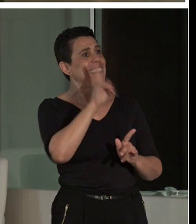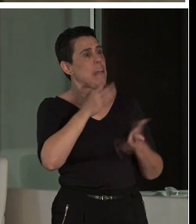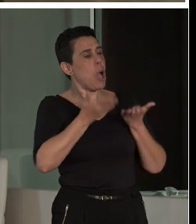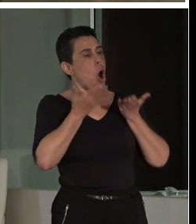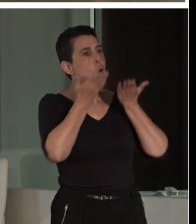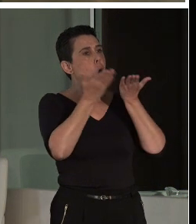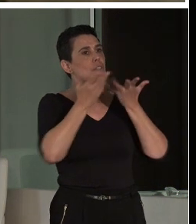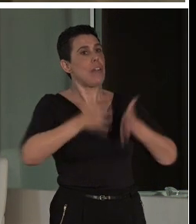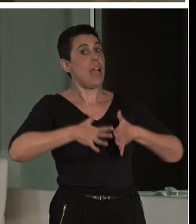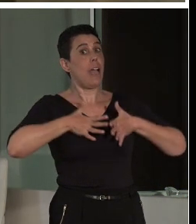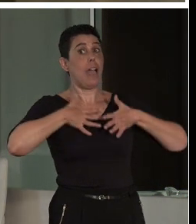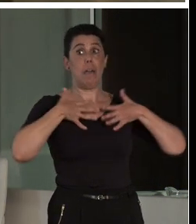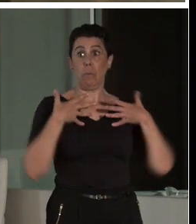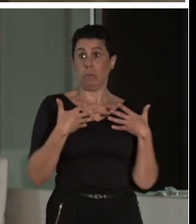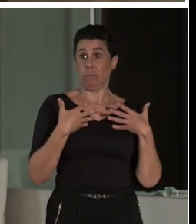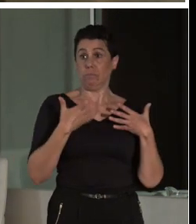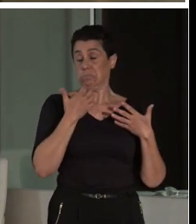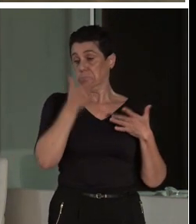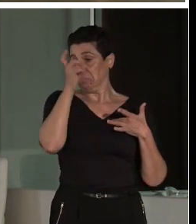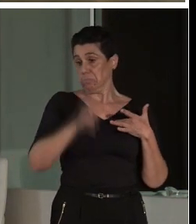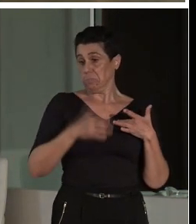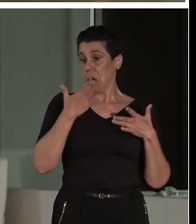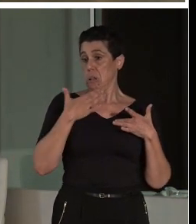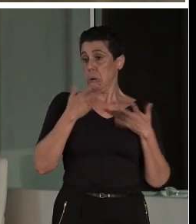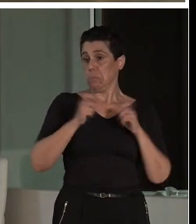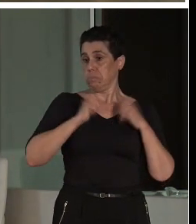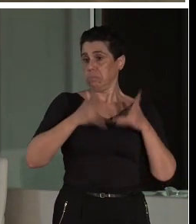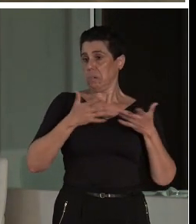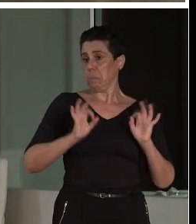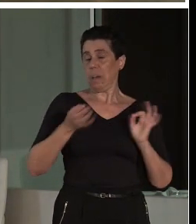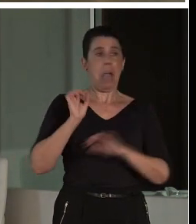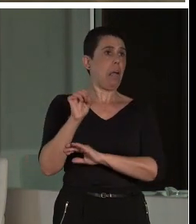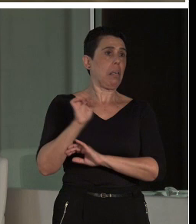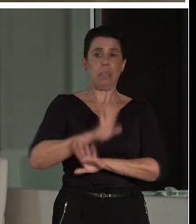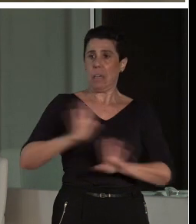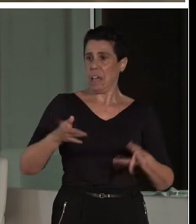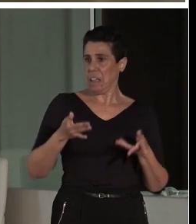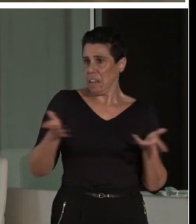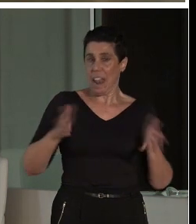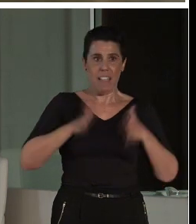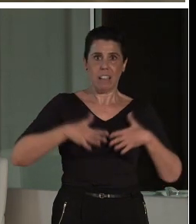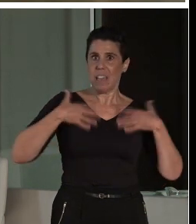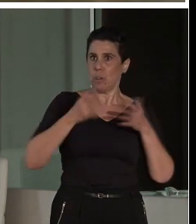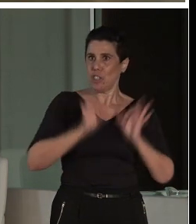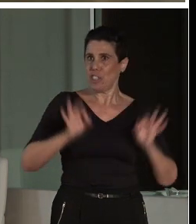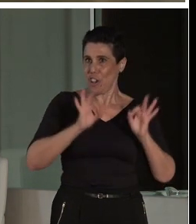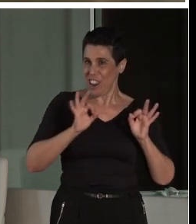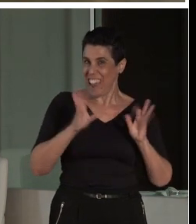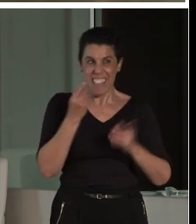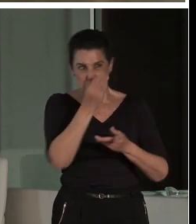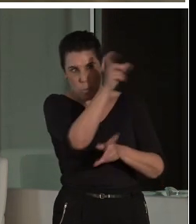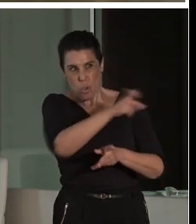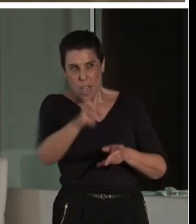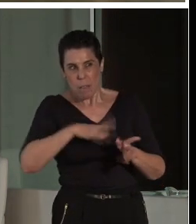no conoce. No lo digo yo. Lo decía el padre de la nueva museografía, Rivier, que seguro que muchos de vosotros habéis leído y conocéis.